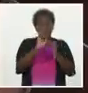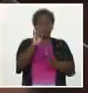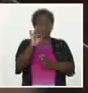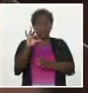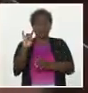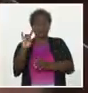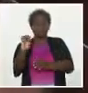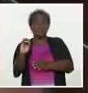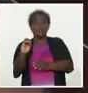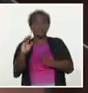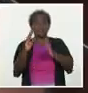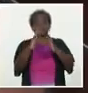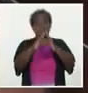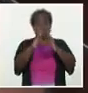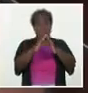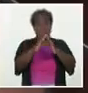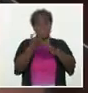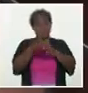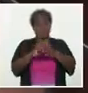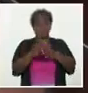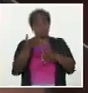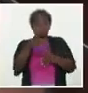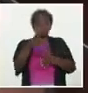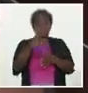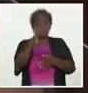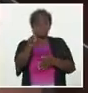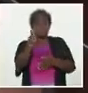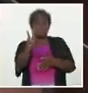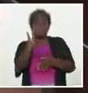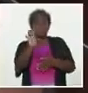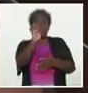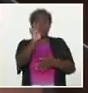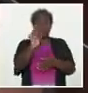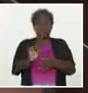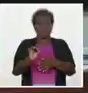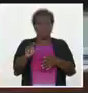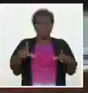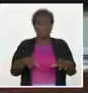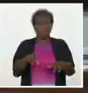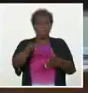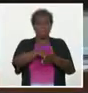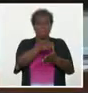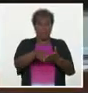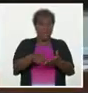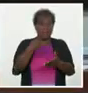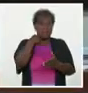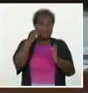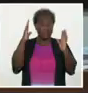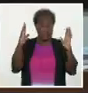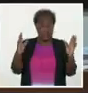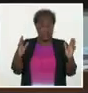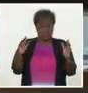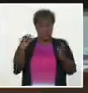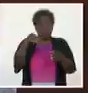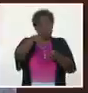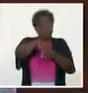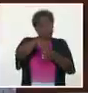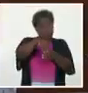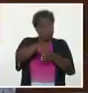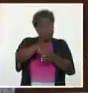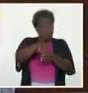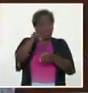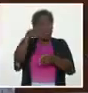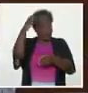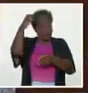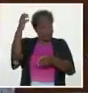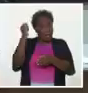viviendas, lo que representa sólo el 13% del plan del año. Esto incluye la vía estatal, los subsidios